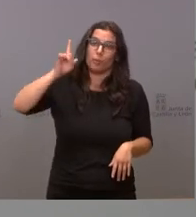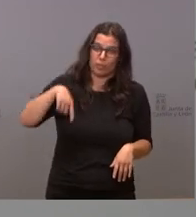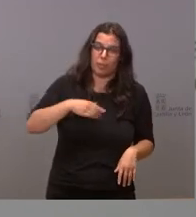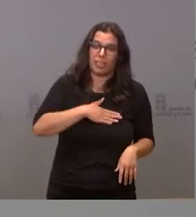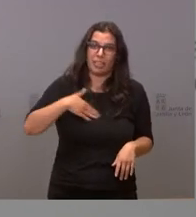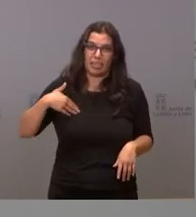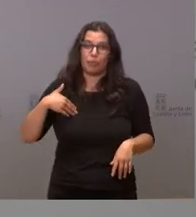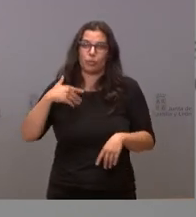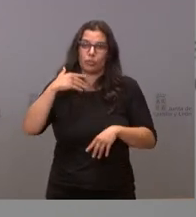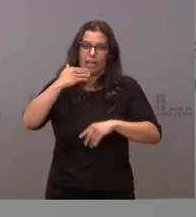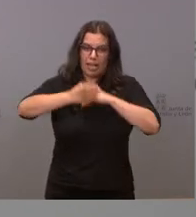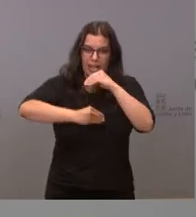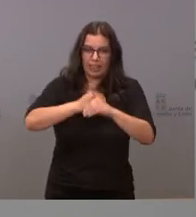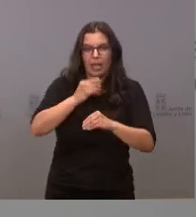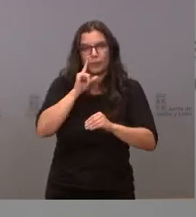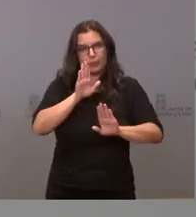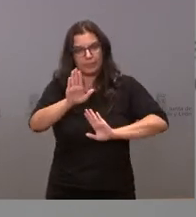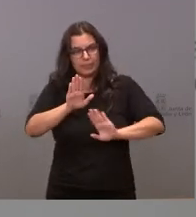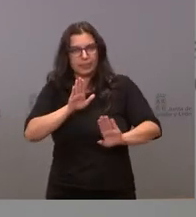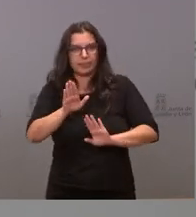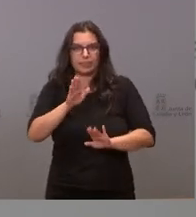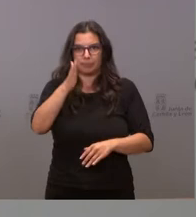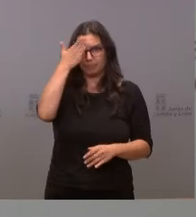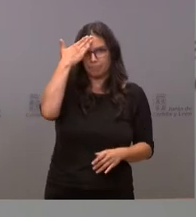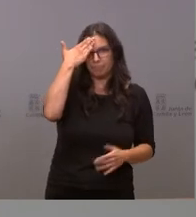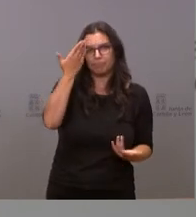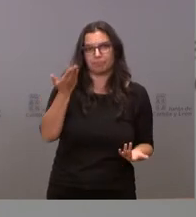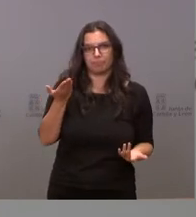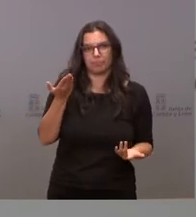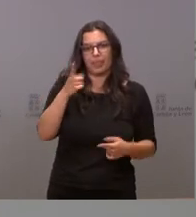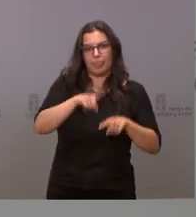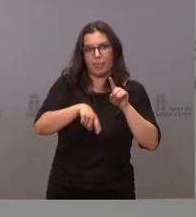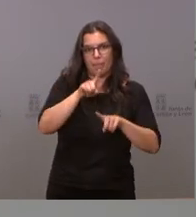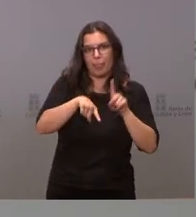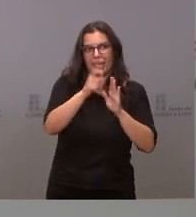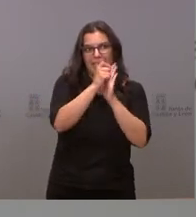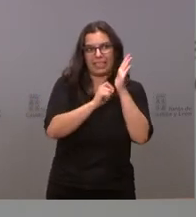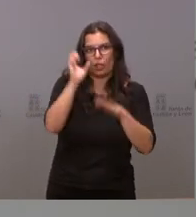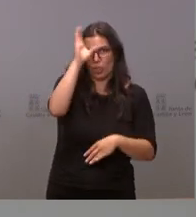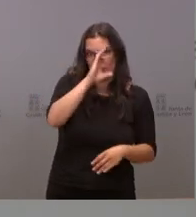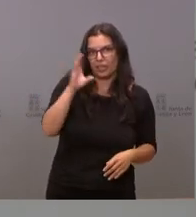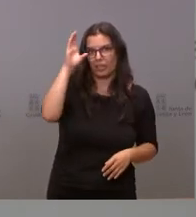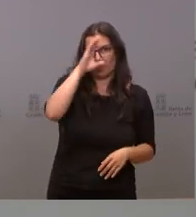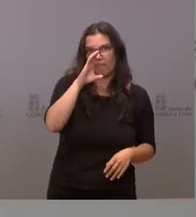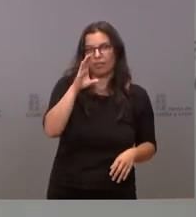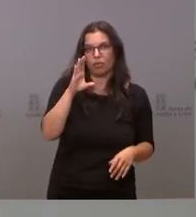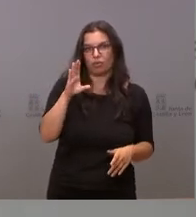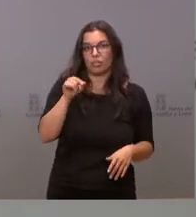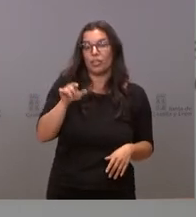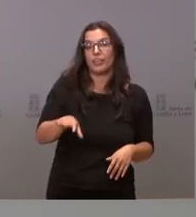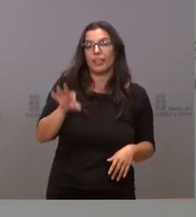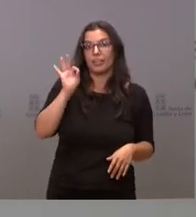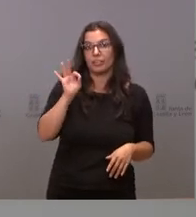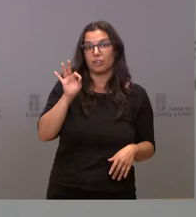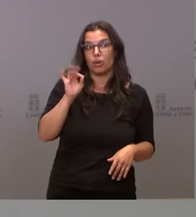es actuar con prudencia y actuar en base a los criterios científicos. Es una decisión que